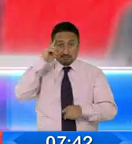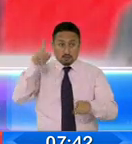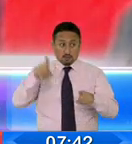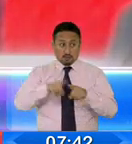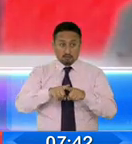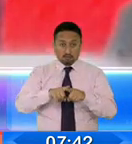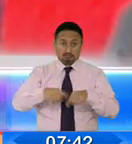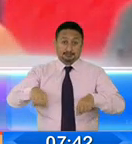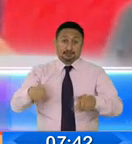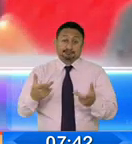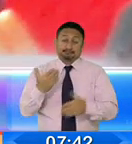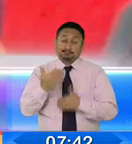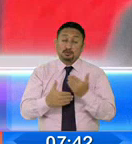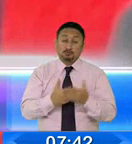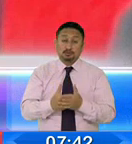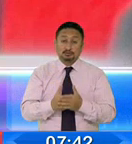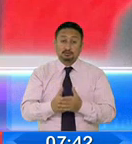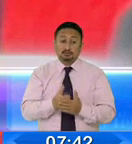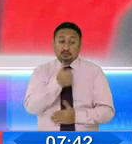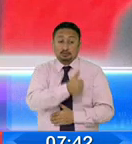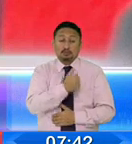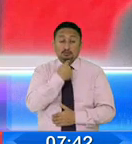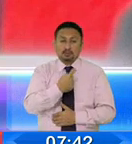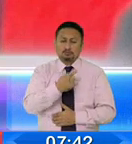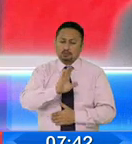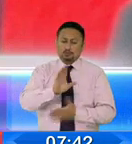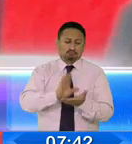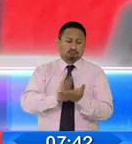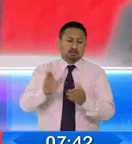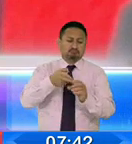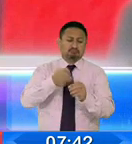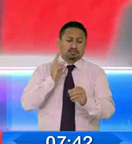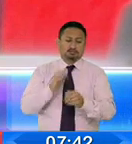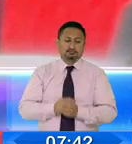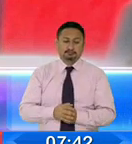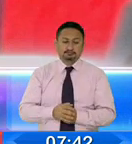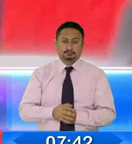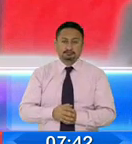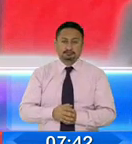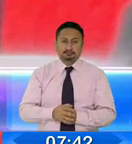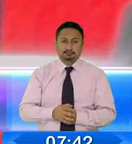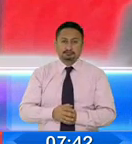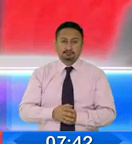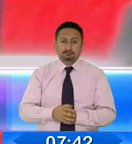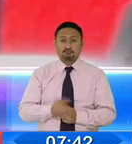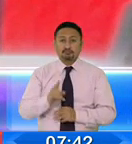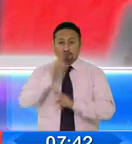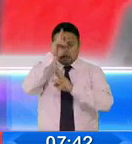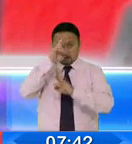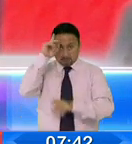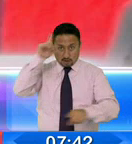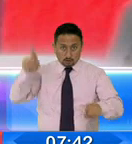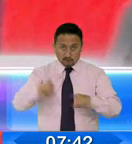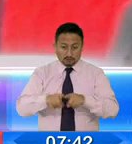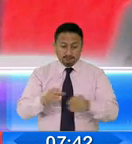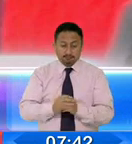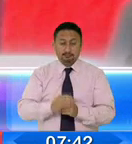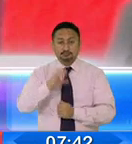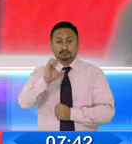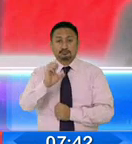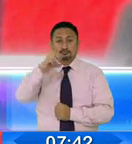lastimosamente, él violó su palabra, no honró los acuerdos, el Consejo Nacional Electoral también